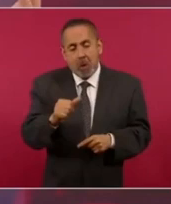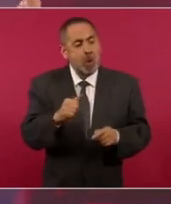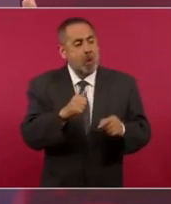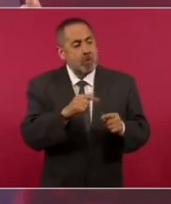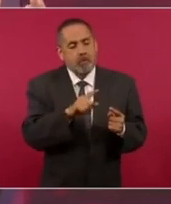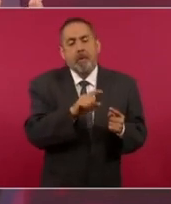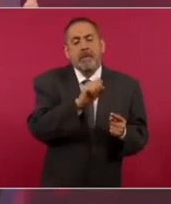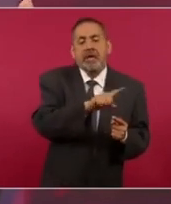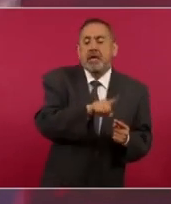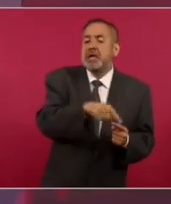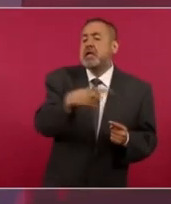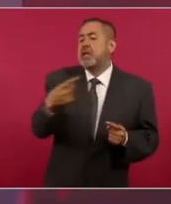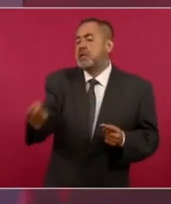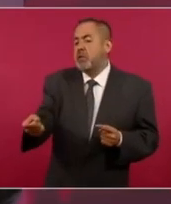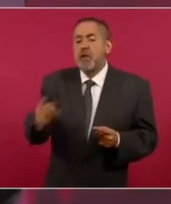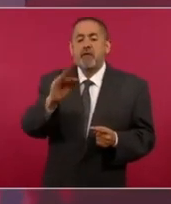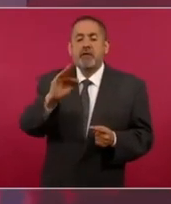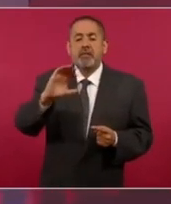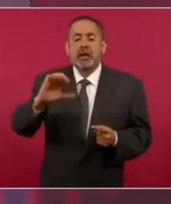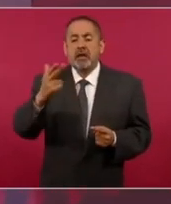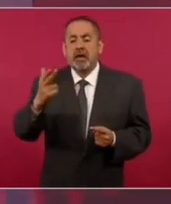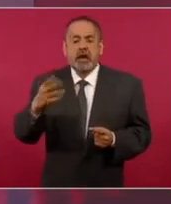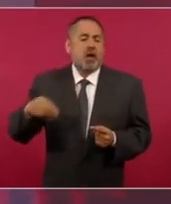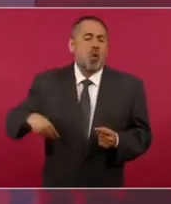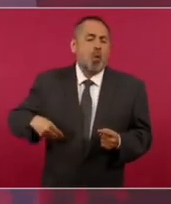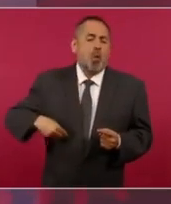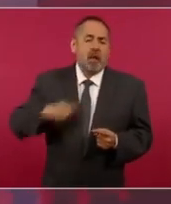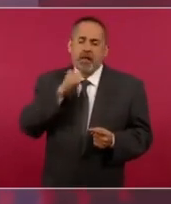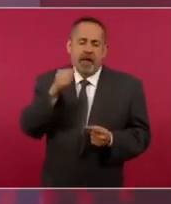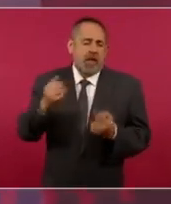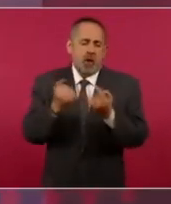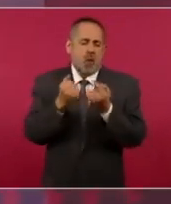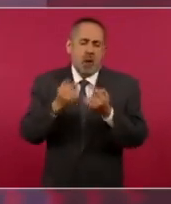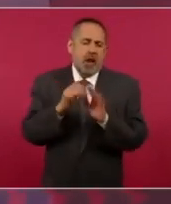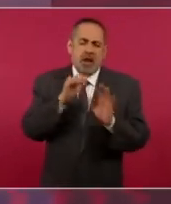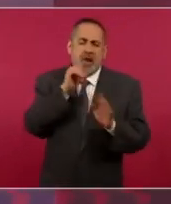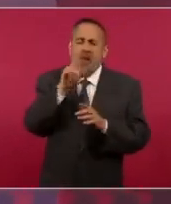Felipe Calderón no tenía nada de qué preocuparse.